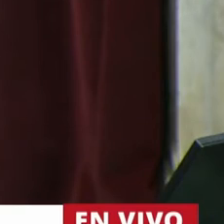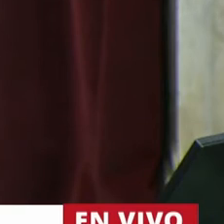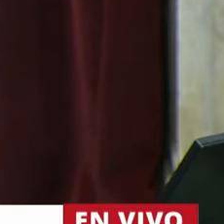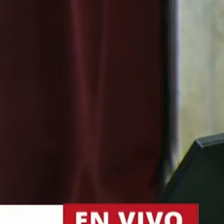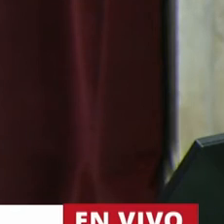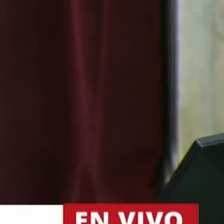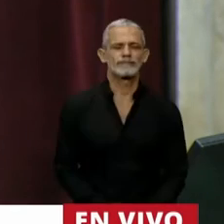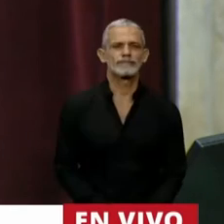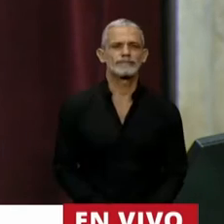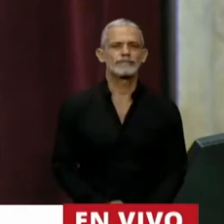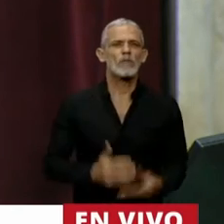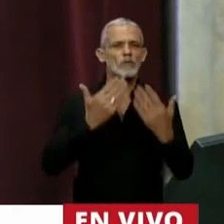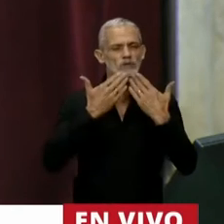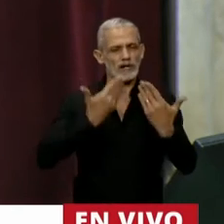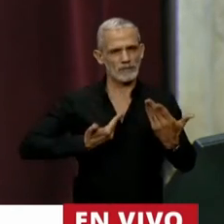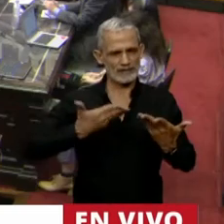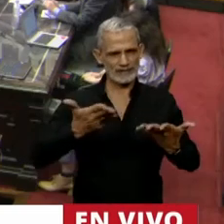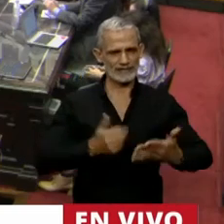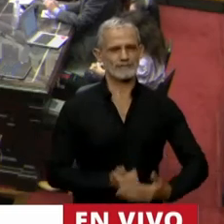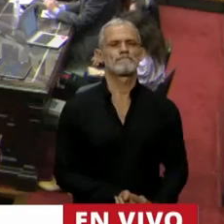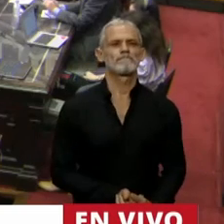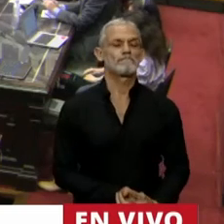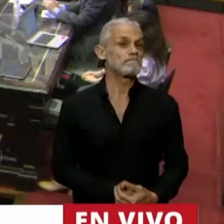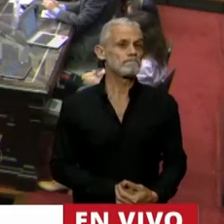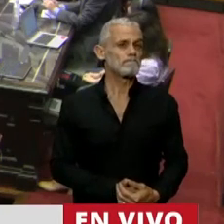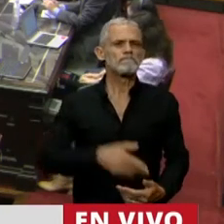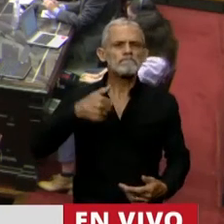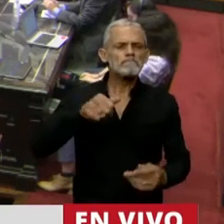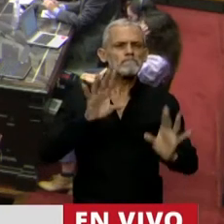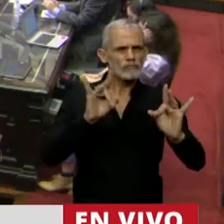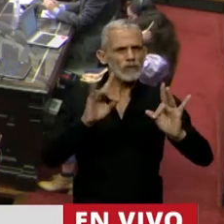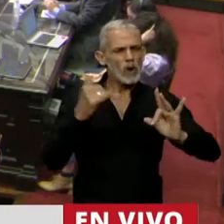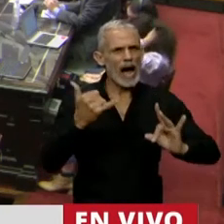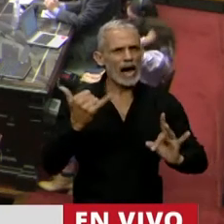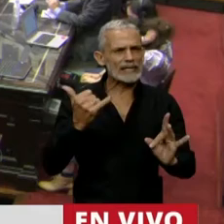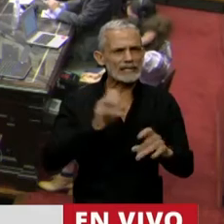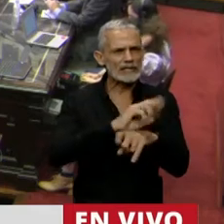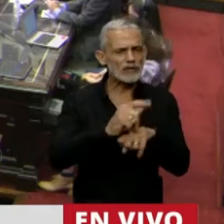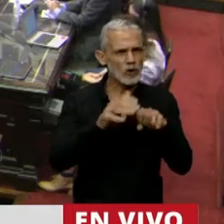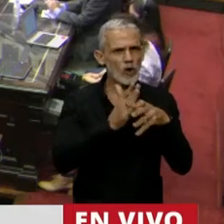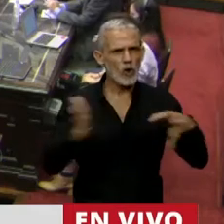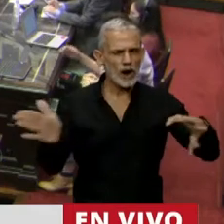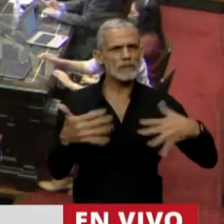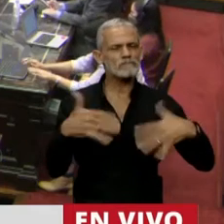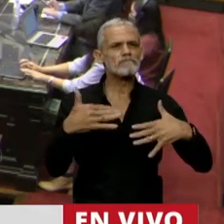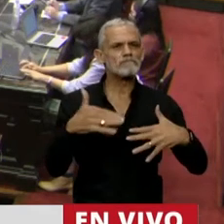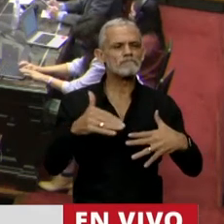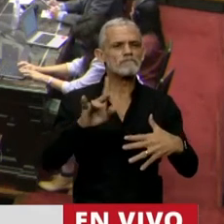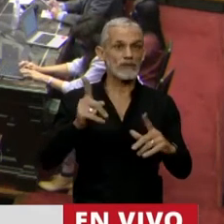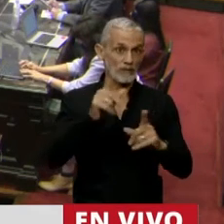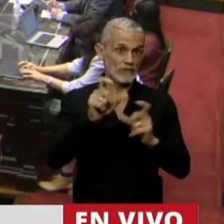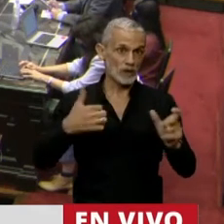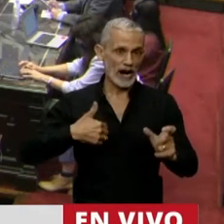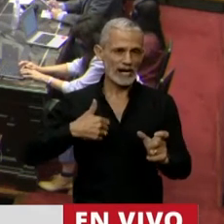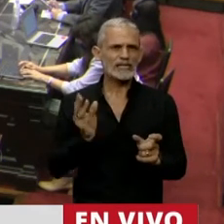Gracias, Presidente. A las dificultades que trajo la pandemia, también los argentinos